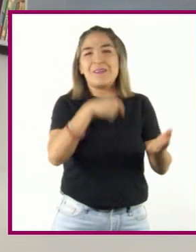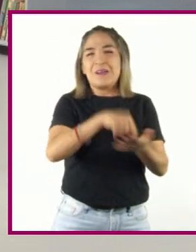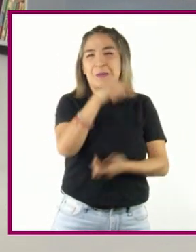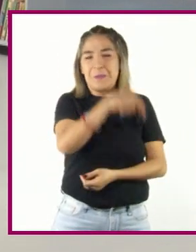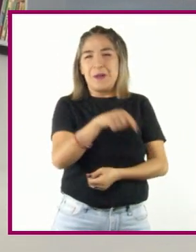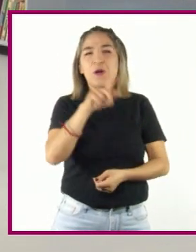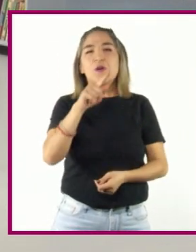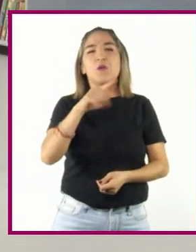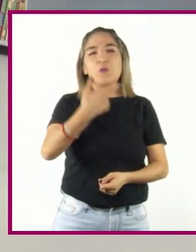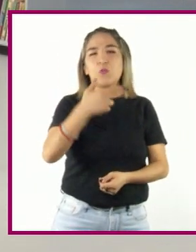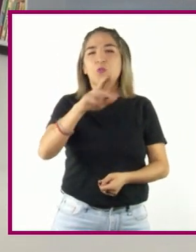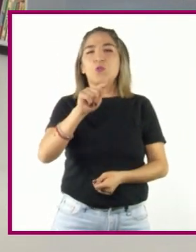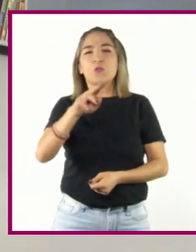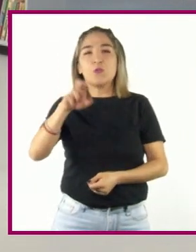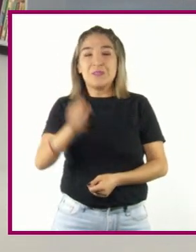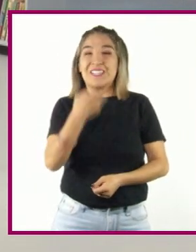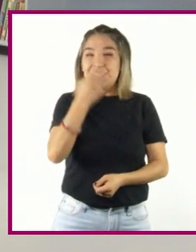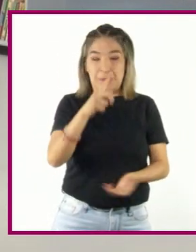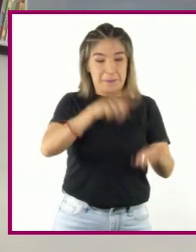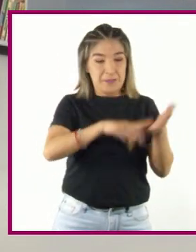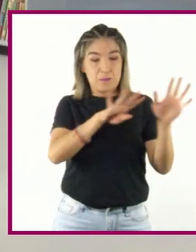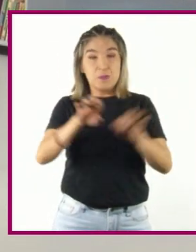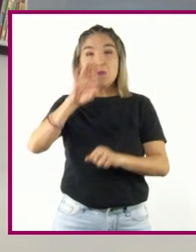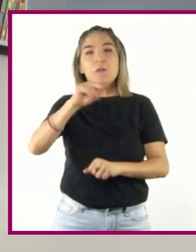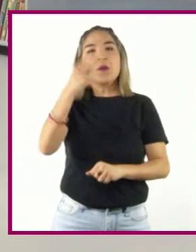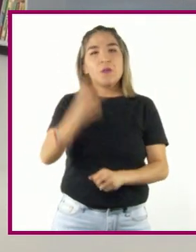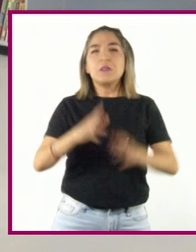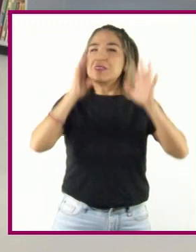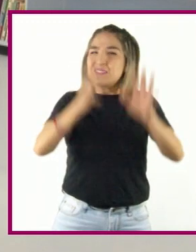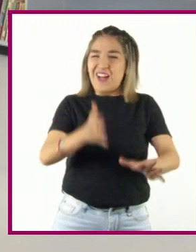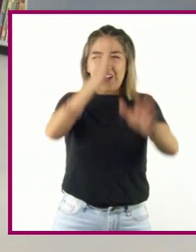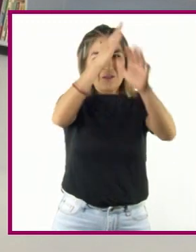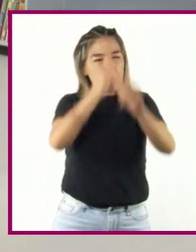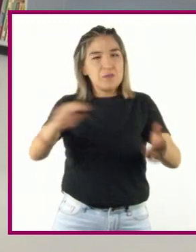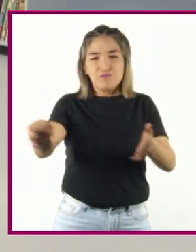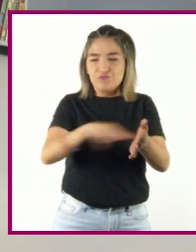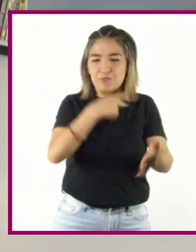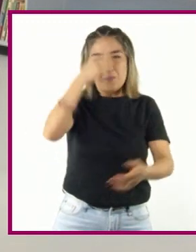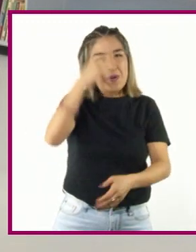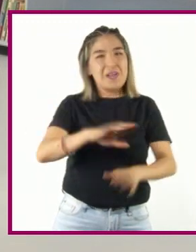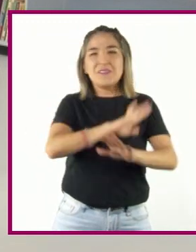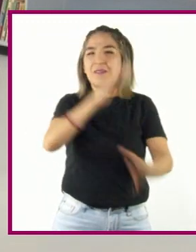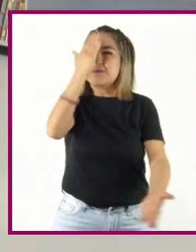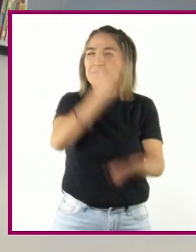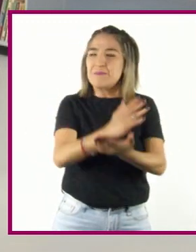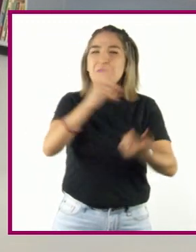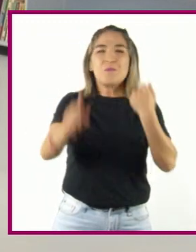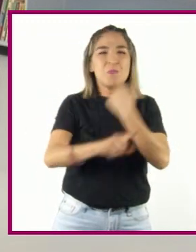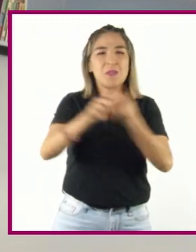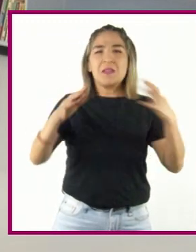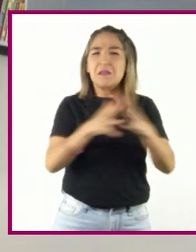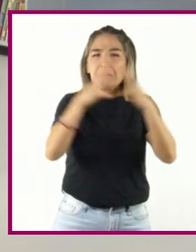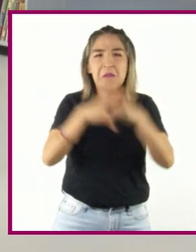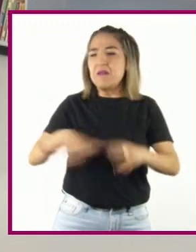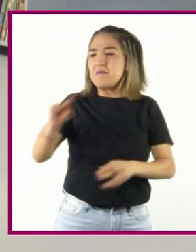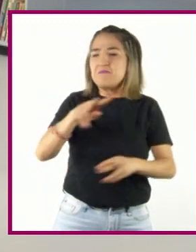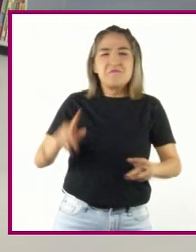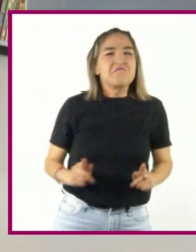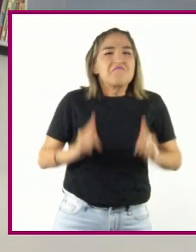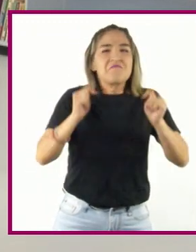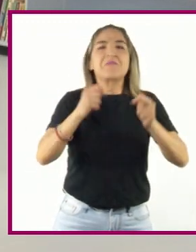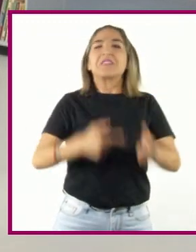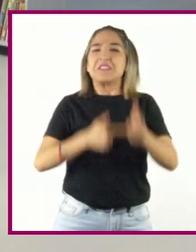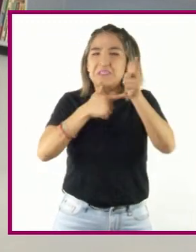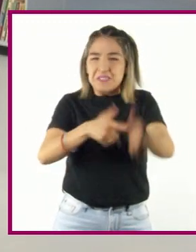A pesar de que en 1992 se acordó un cese al fuego, los grupos más radicales de uno y otro bando continuaron con la